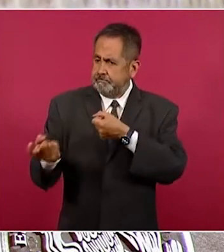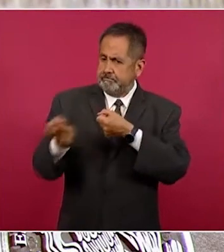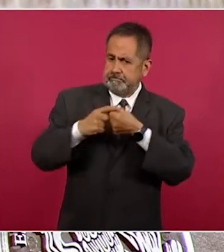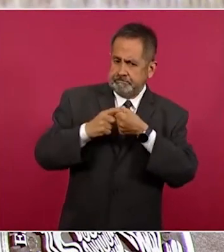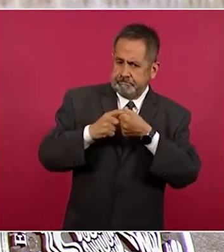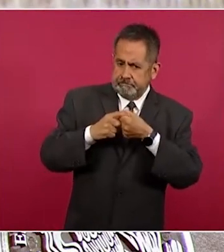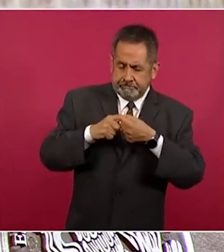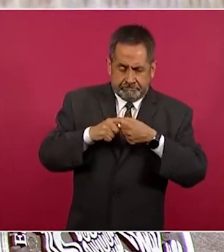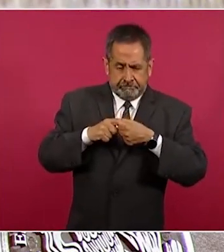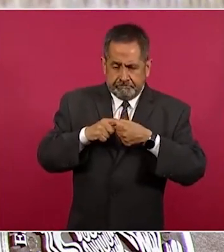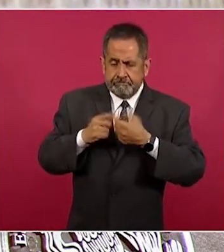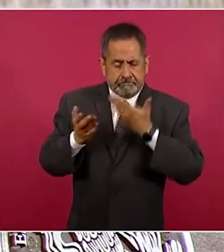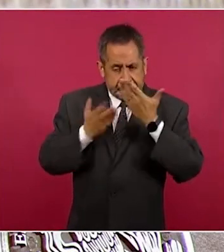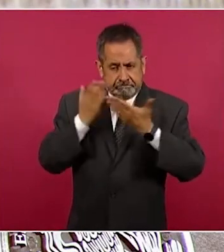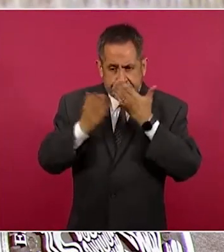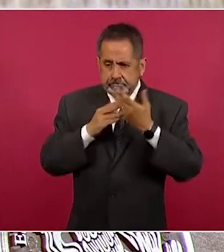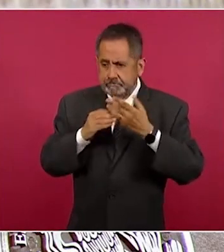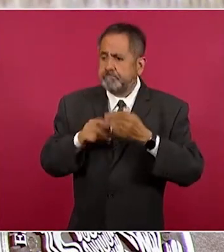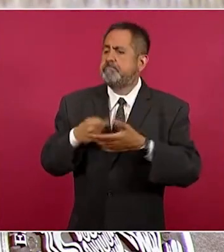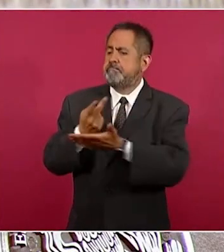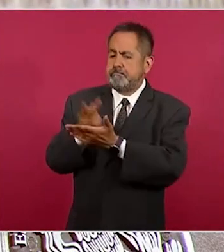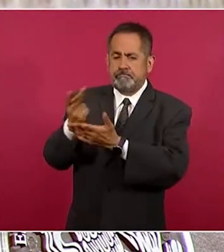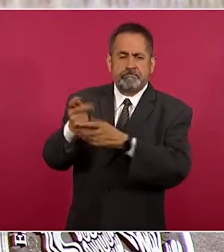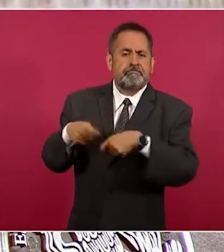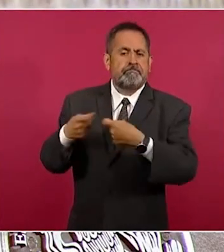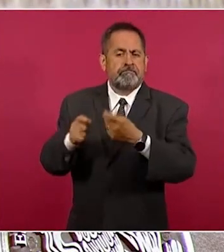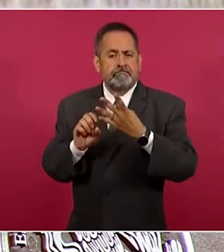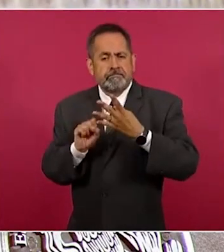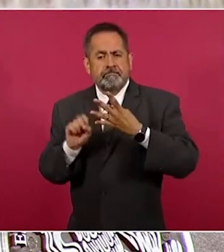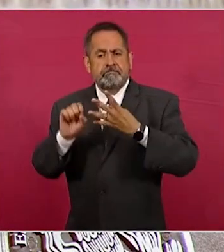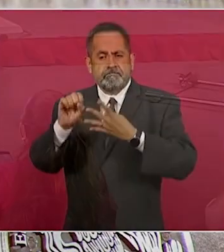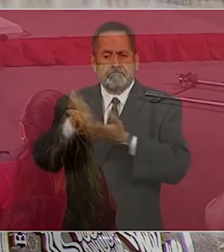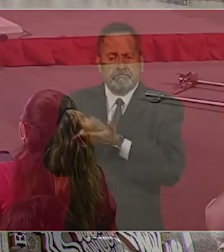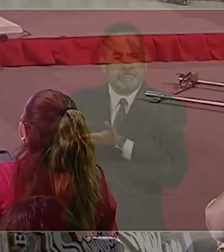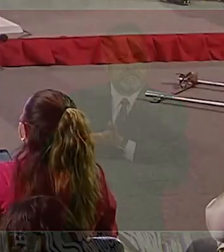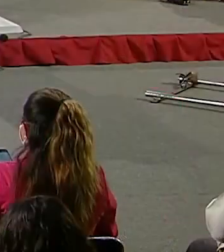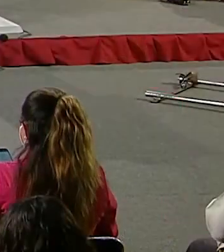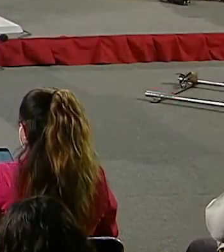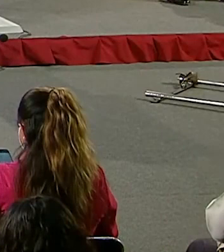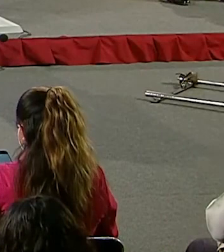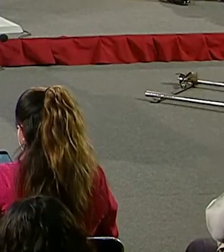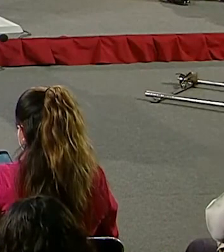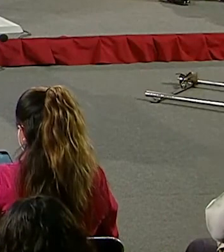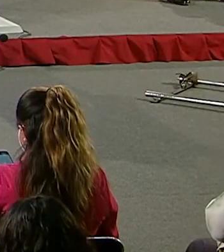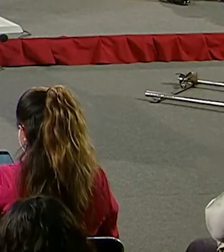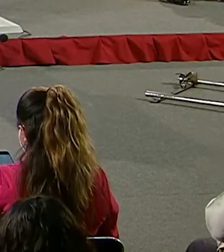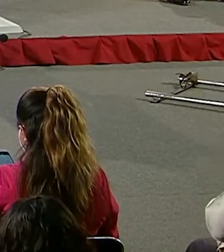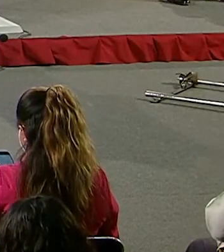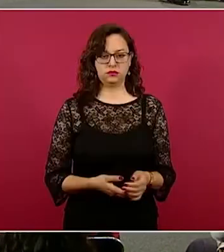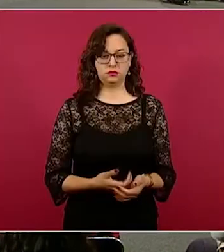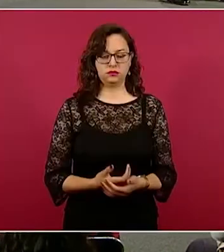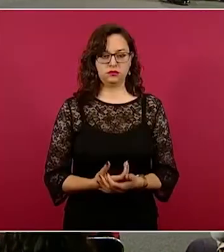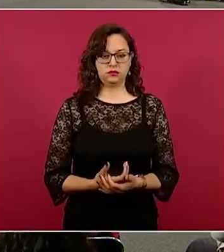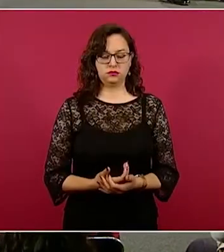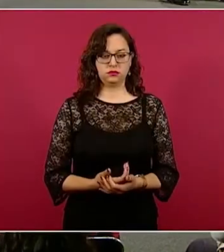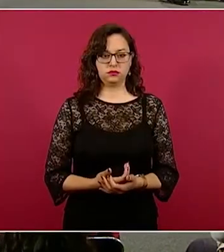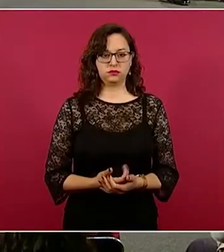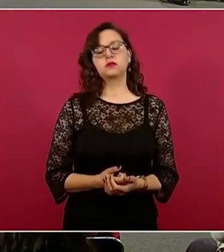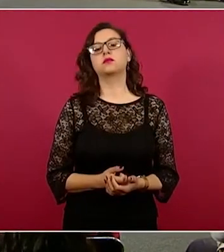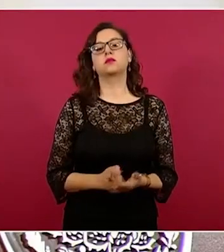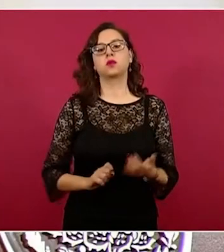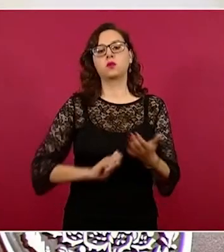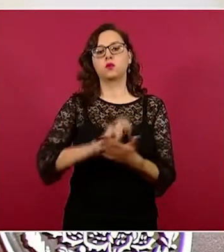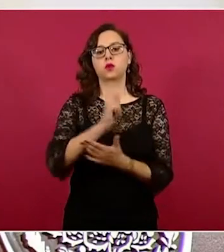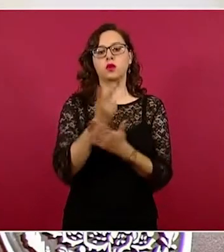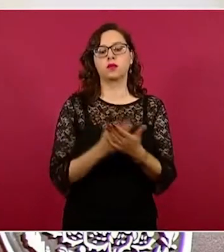de contar con el programa La Escuela es Nuestra? Pues son ellos. En el programa La Escuela es Nuestra se tiene el propósito de atender